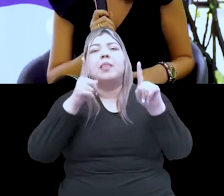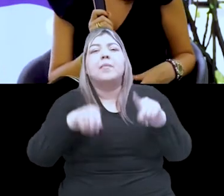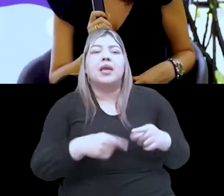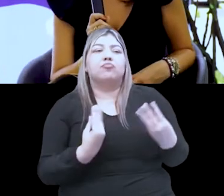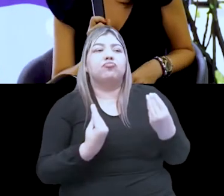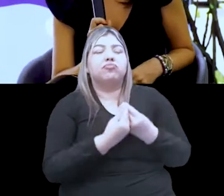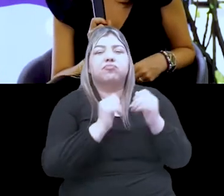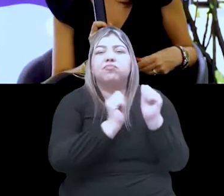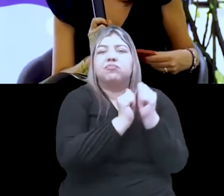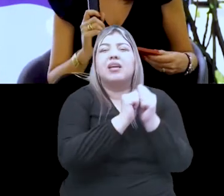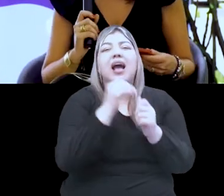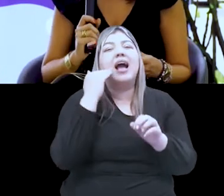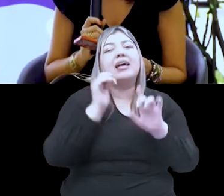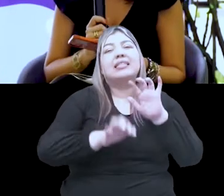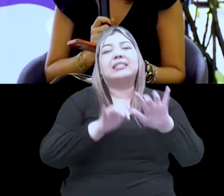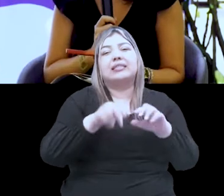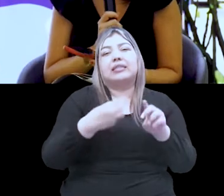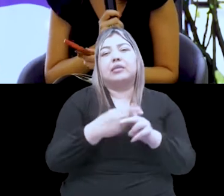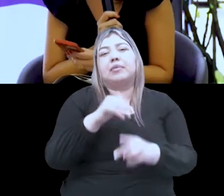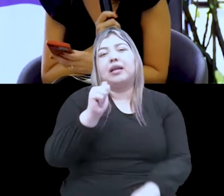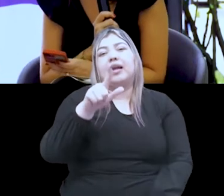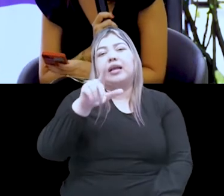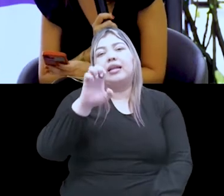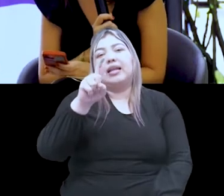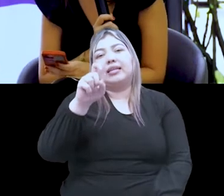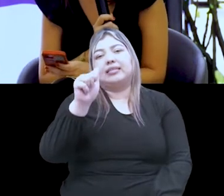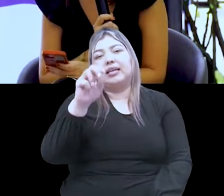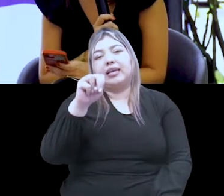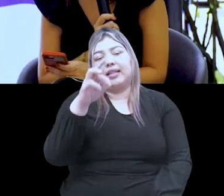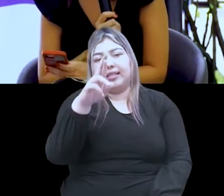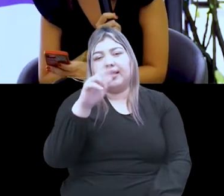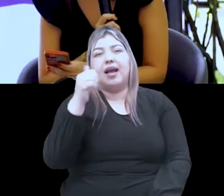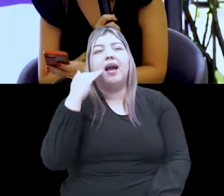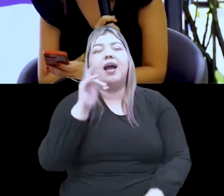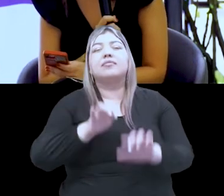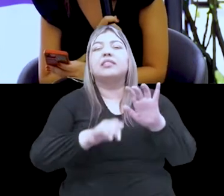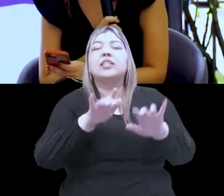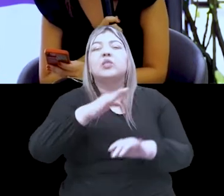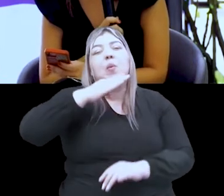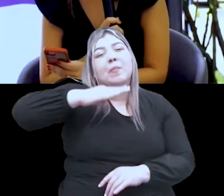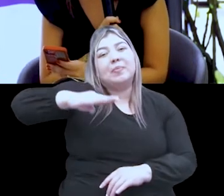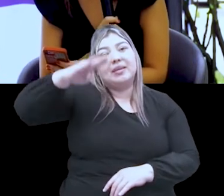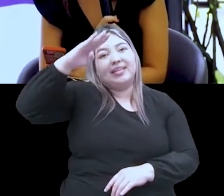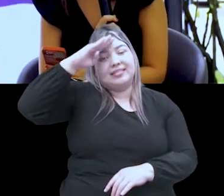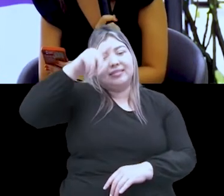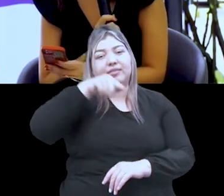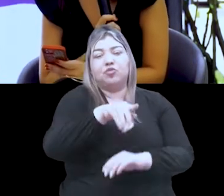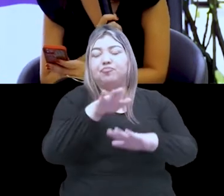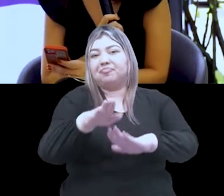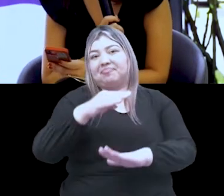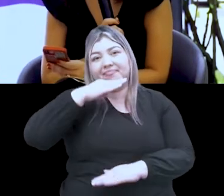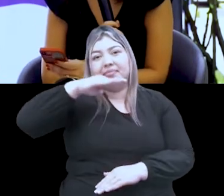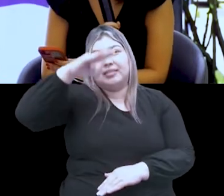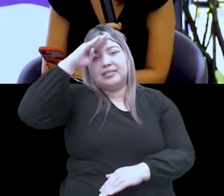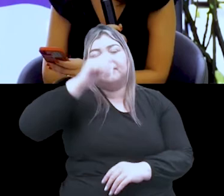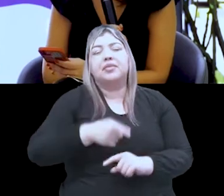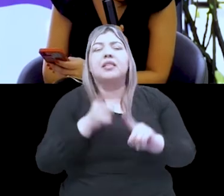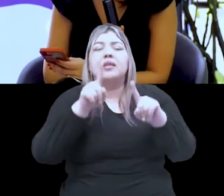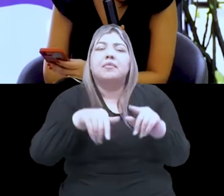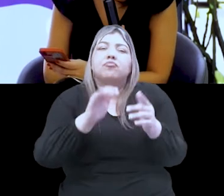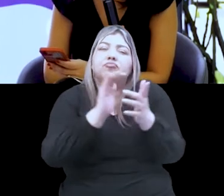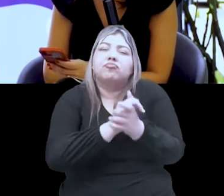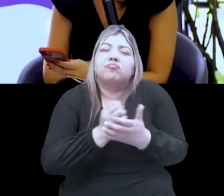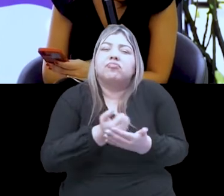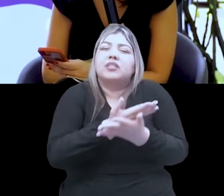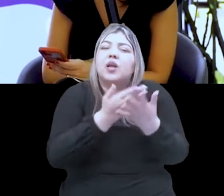secretaria Alexandra, la secretaria de Medellín, secretaria anfitriona, y también quiero hacer un saludo muy especial, permítanme leer